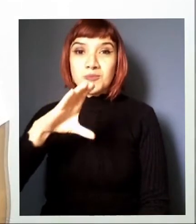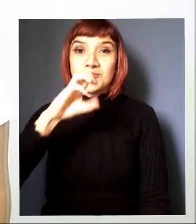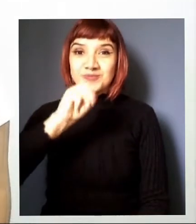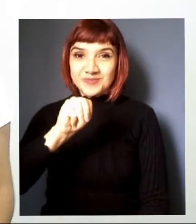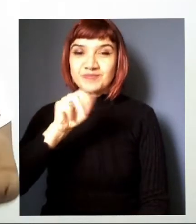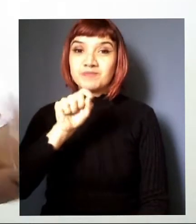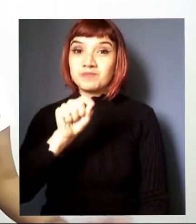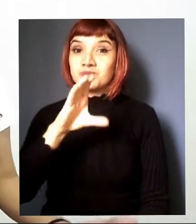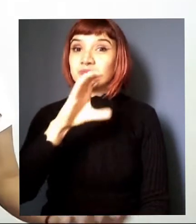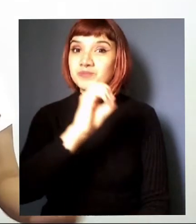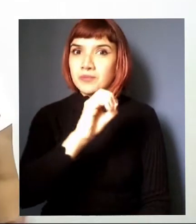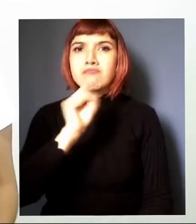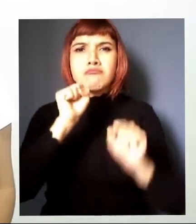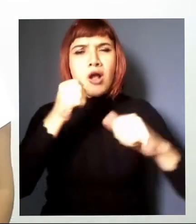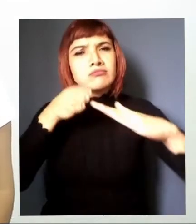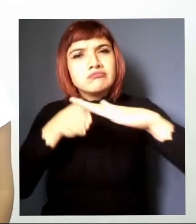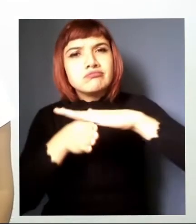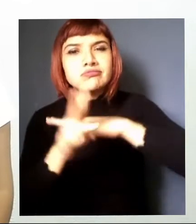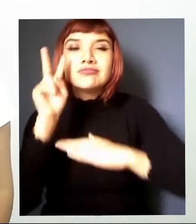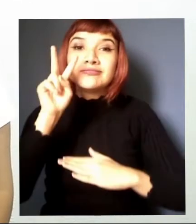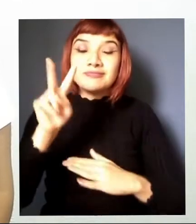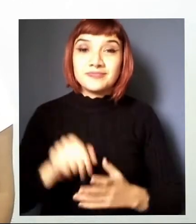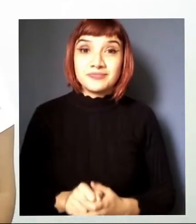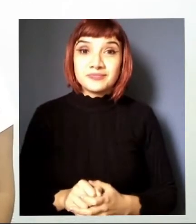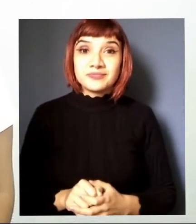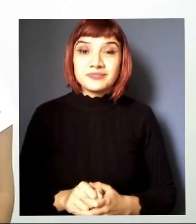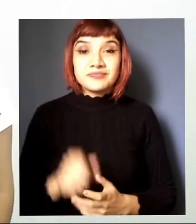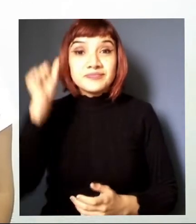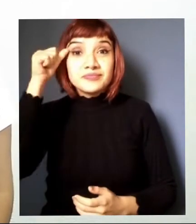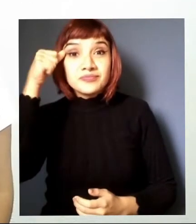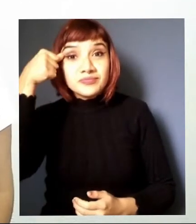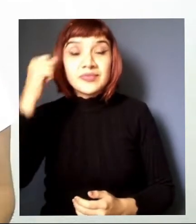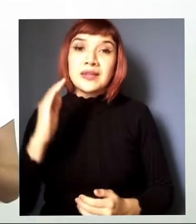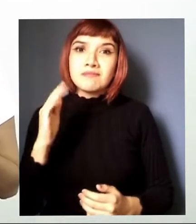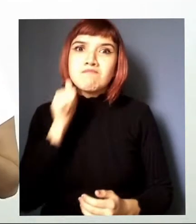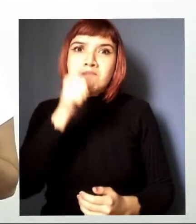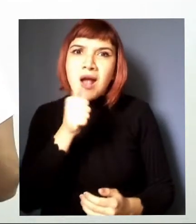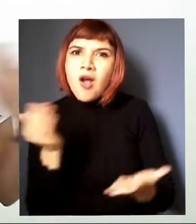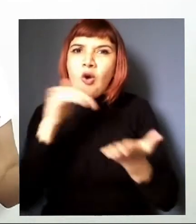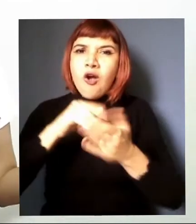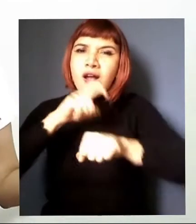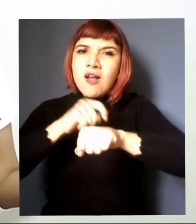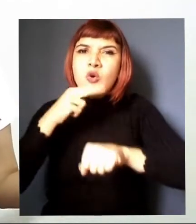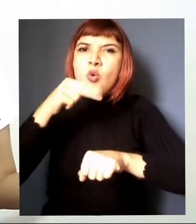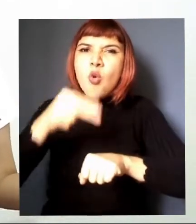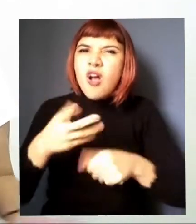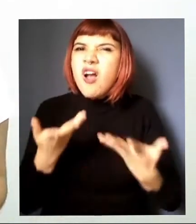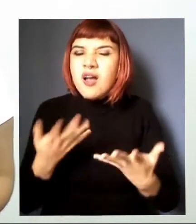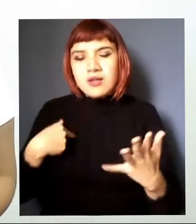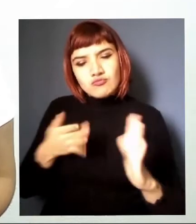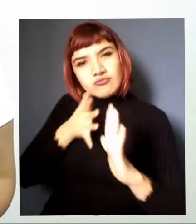les esperamos en la próxima hora del cuento para que juntos disfrutemos de las maravillosas historias que